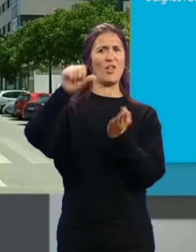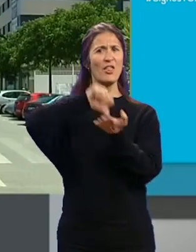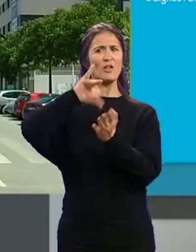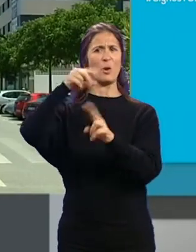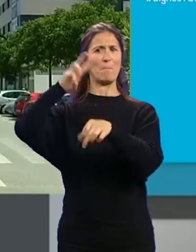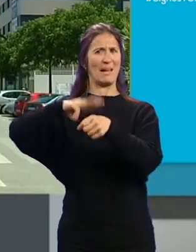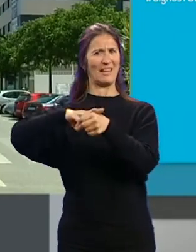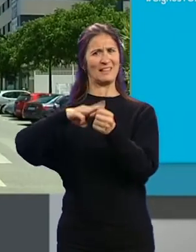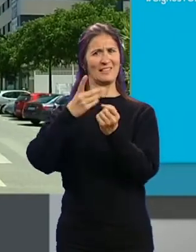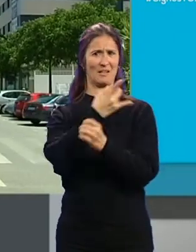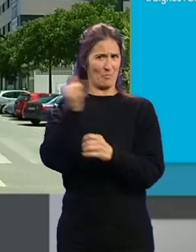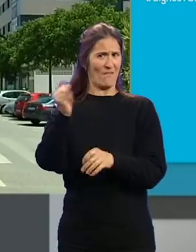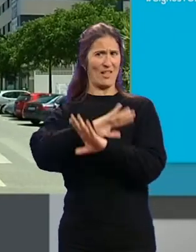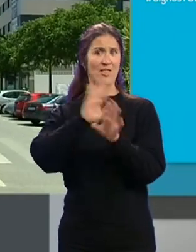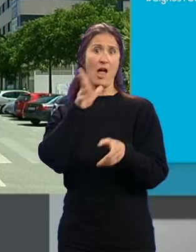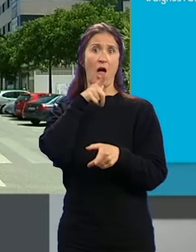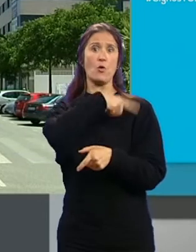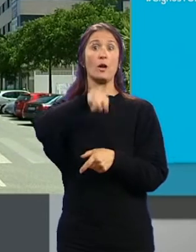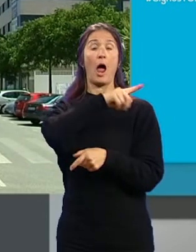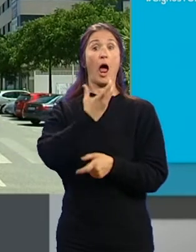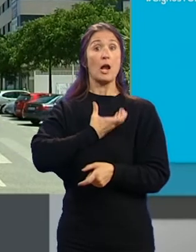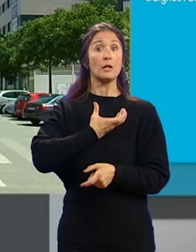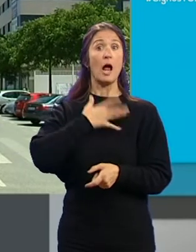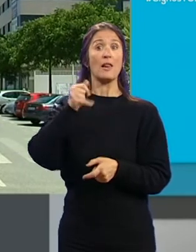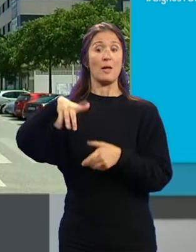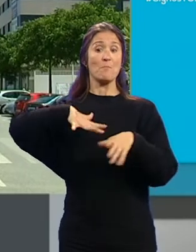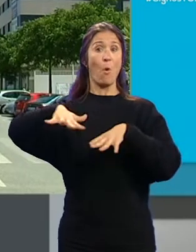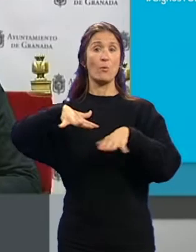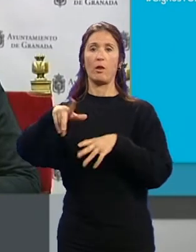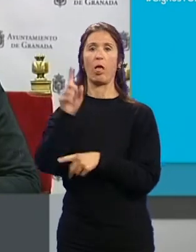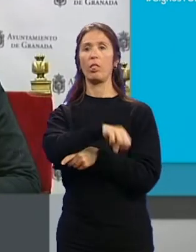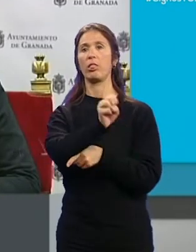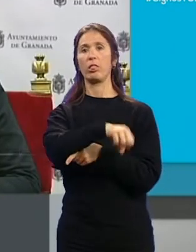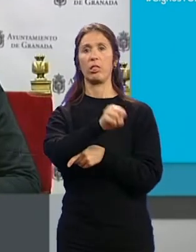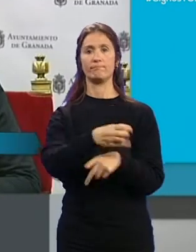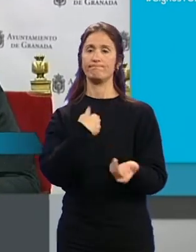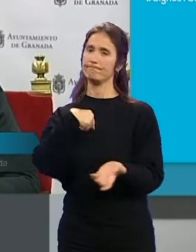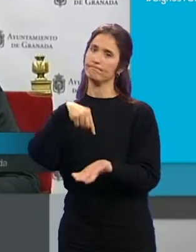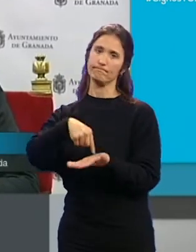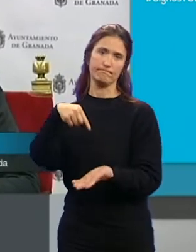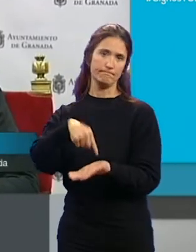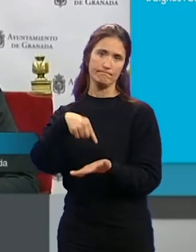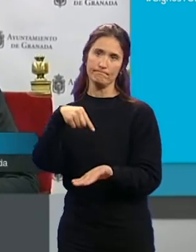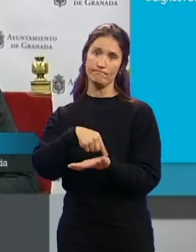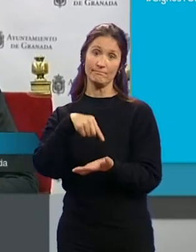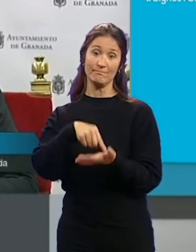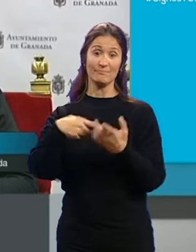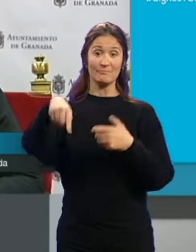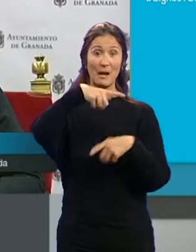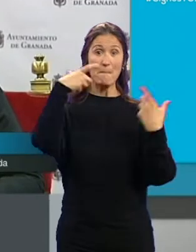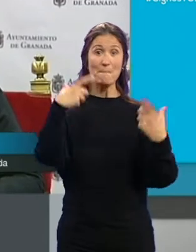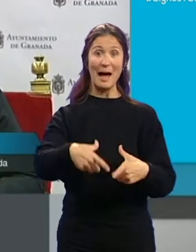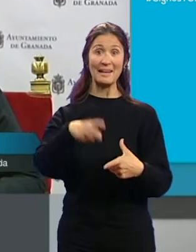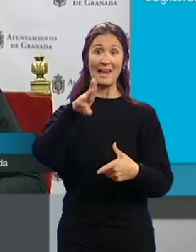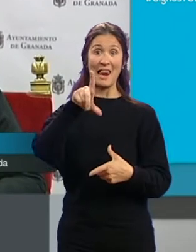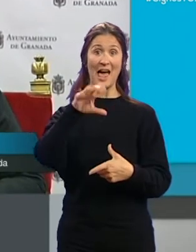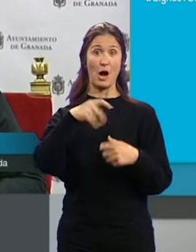alcalde Cuenca y el área de movilidad oídos sordos según exponen. Nosotros exigimos que de Parque Lagos y Carretera Armilla